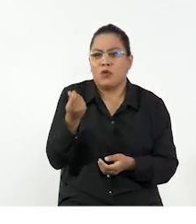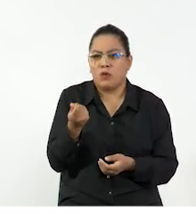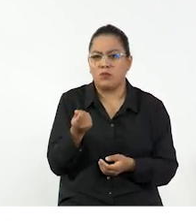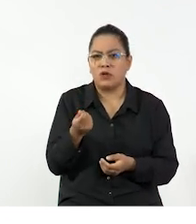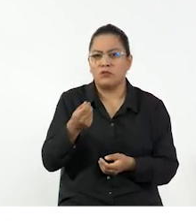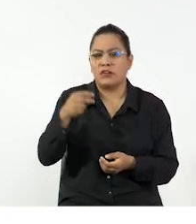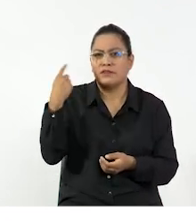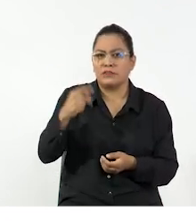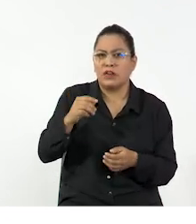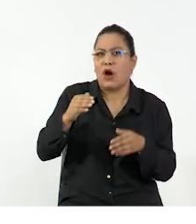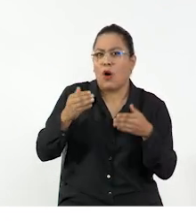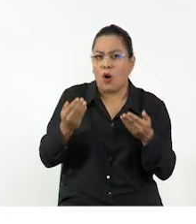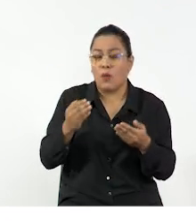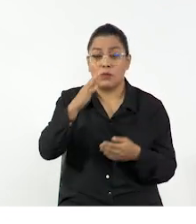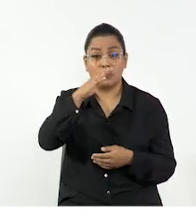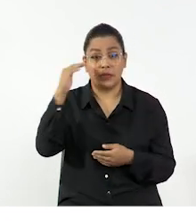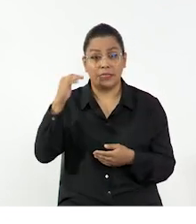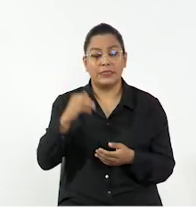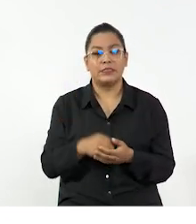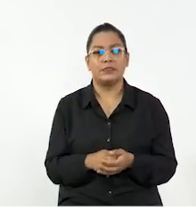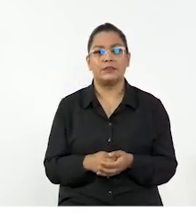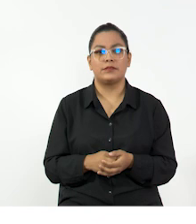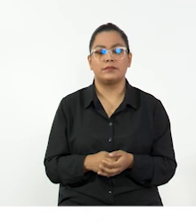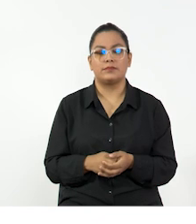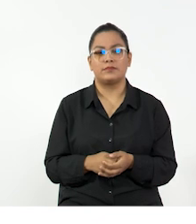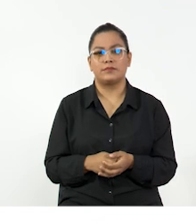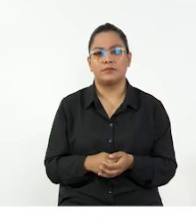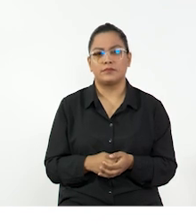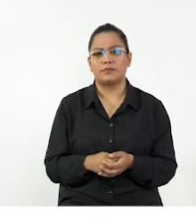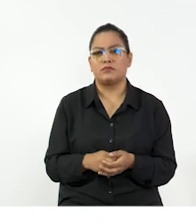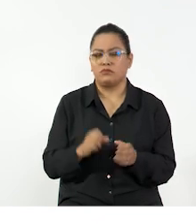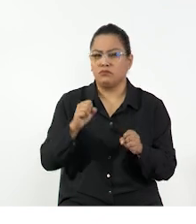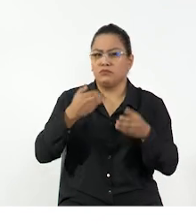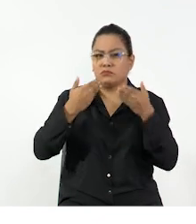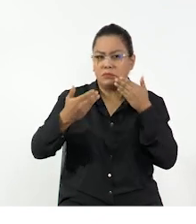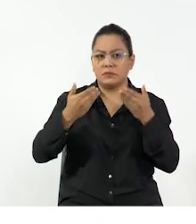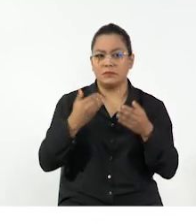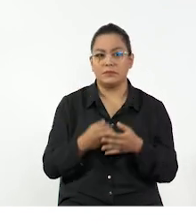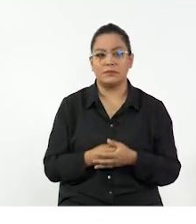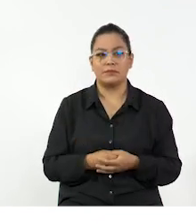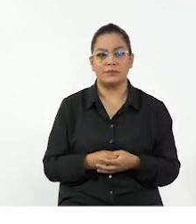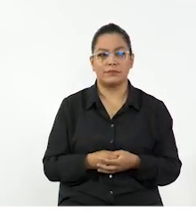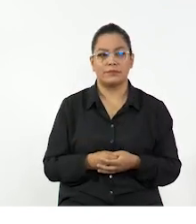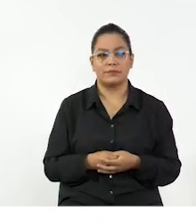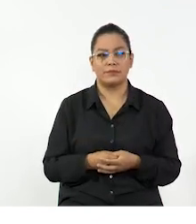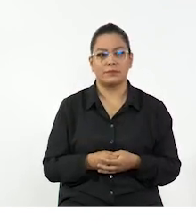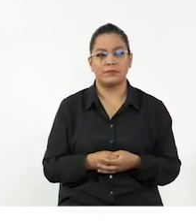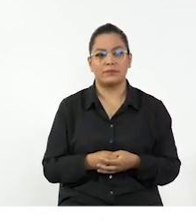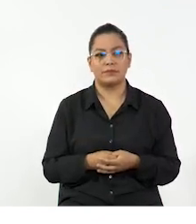qué unidades medimos la velocidad en nuestro país, en qué unidades están los límites de velocidad en nuestro país.